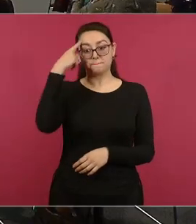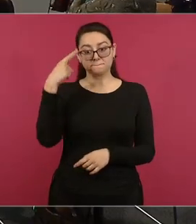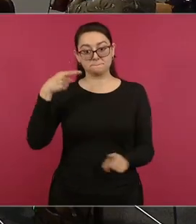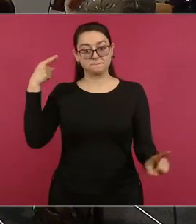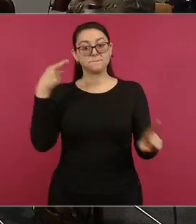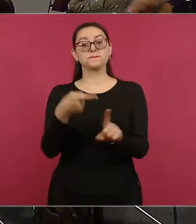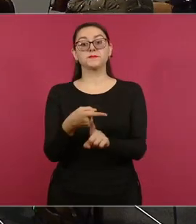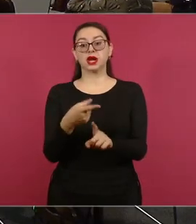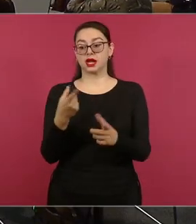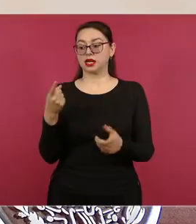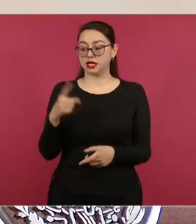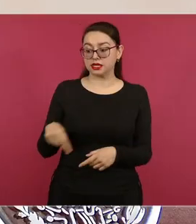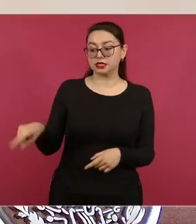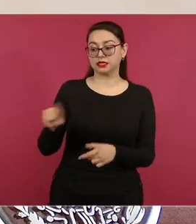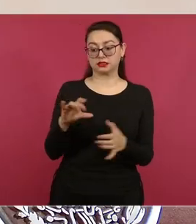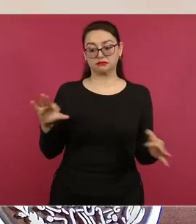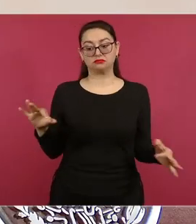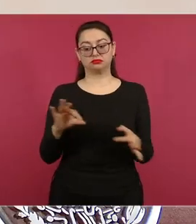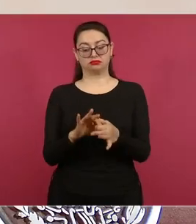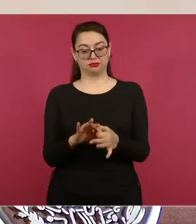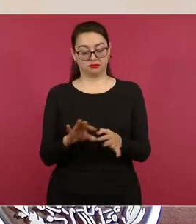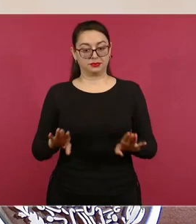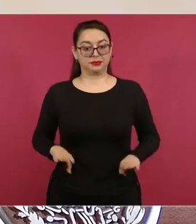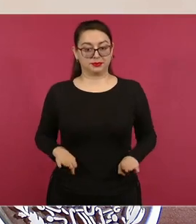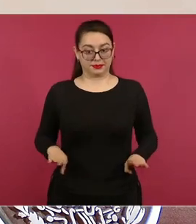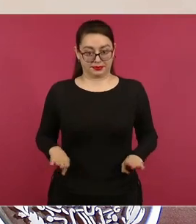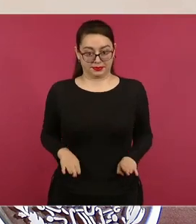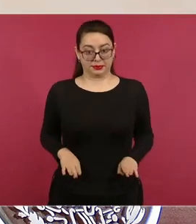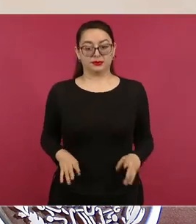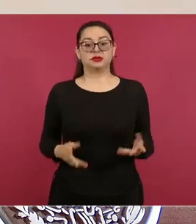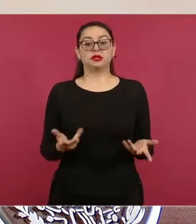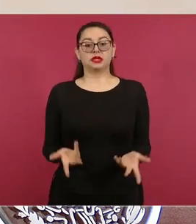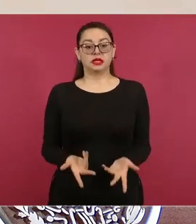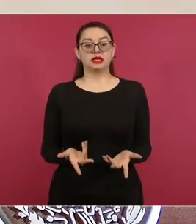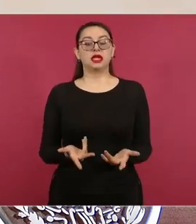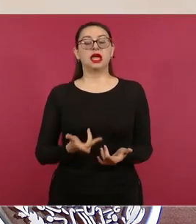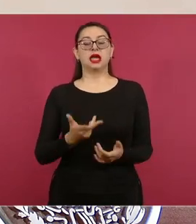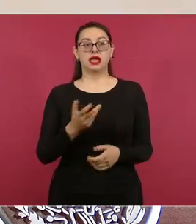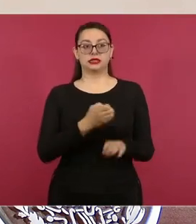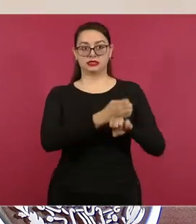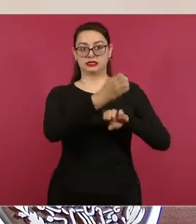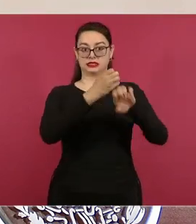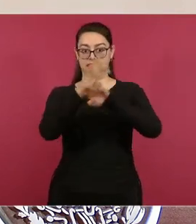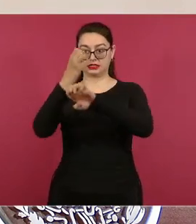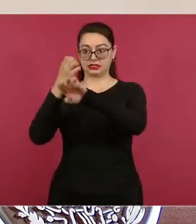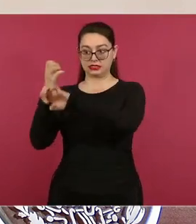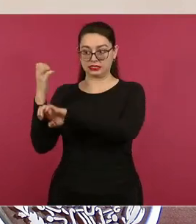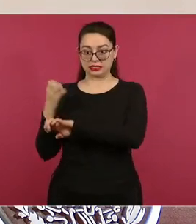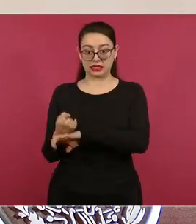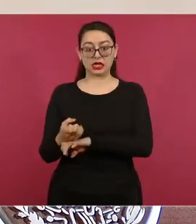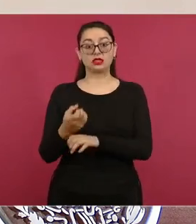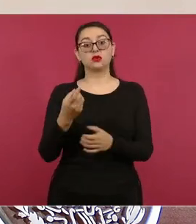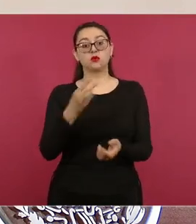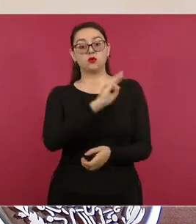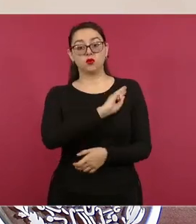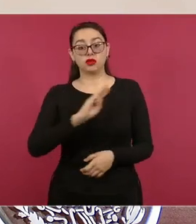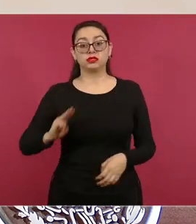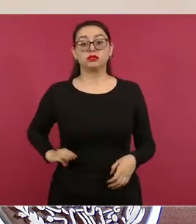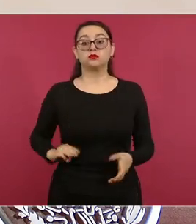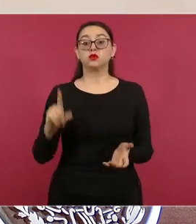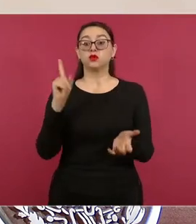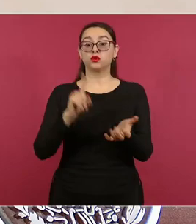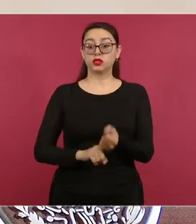de los estados. Crear un área en las entidades, en los municipios